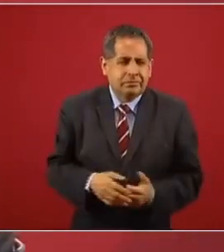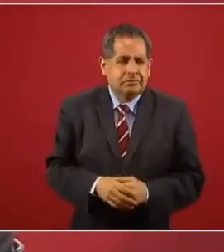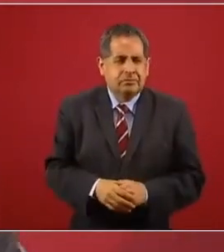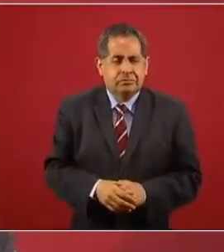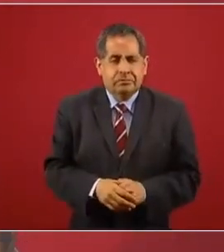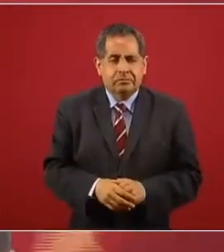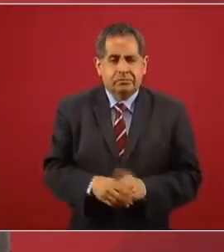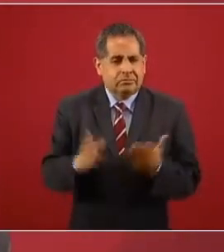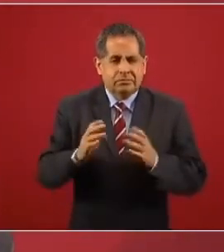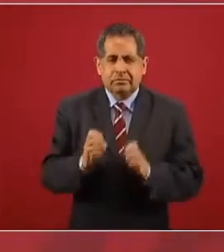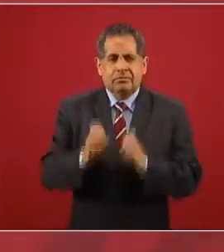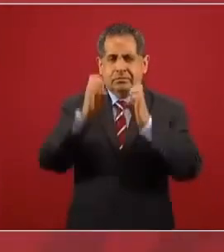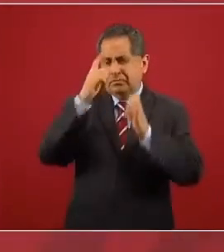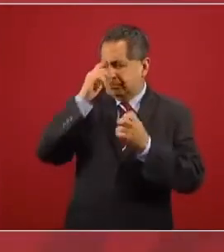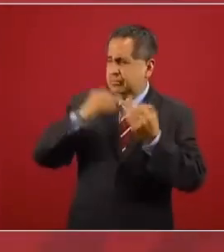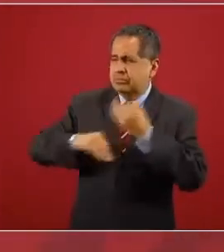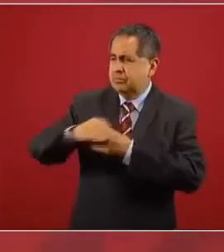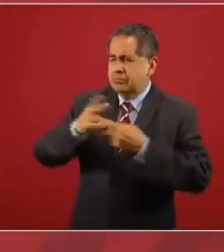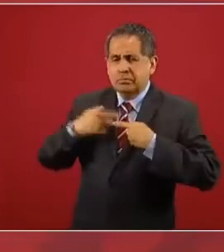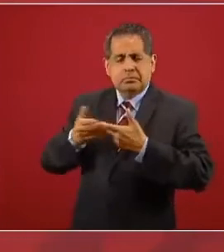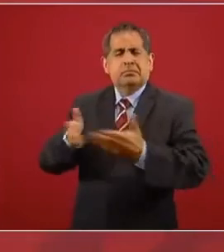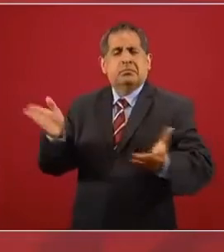Si es un edificio público.